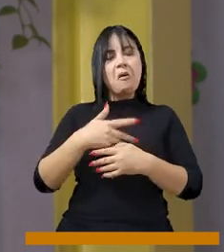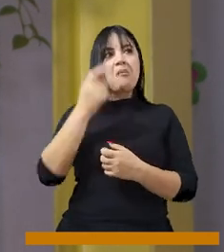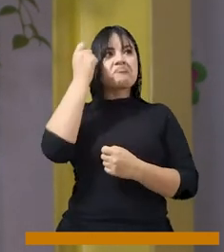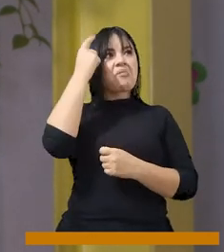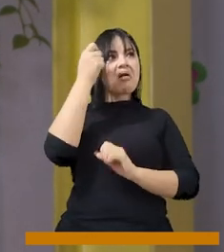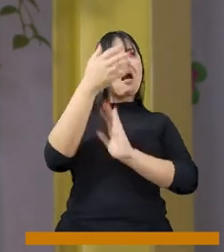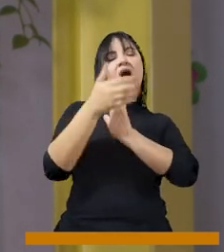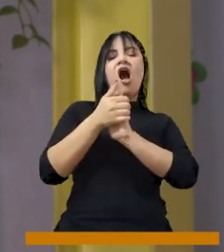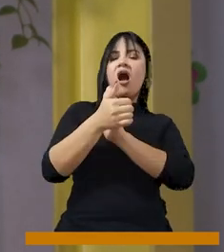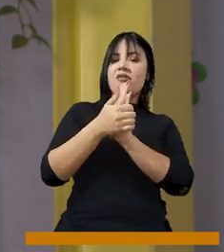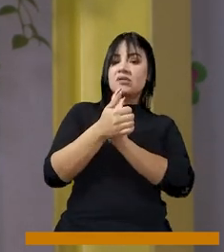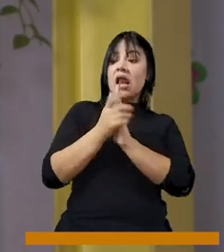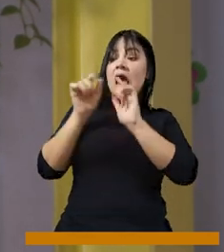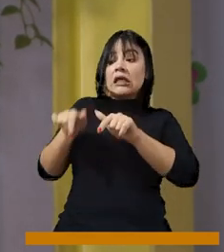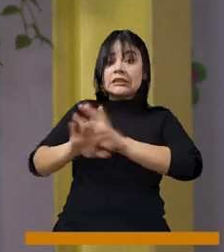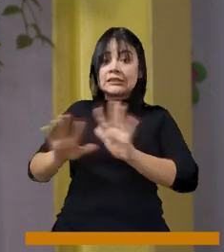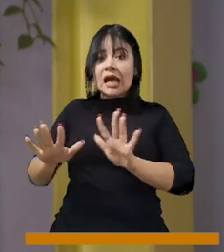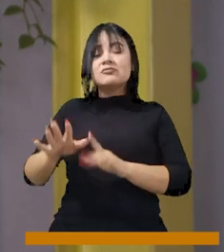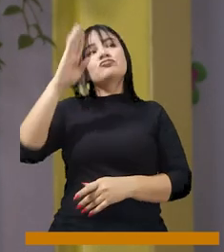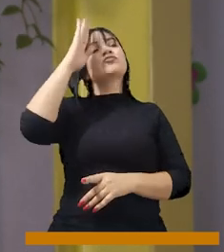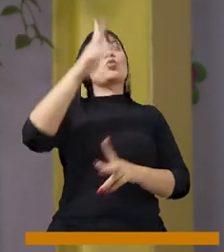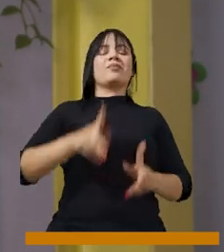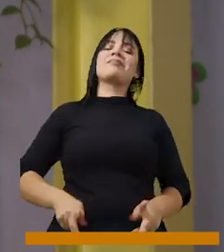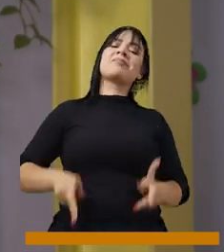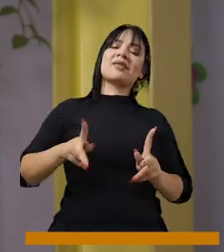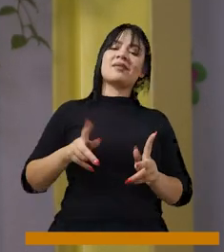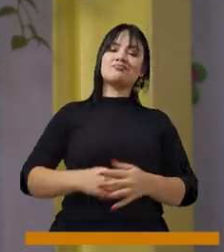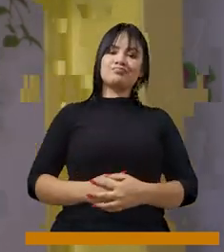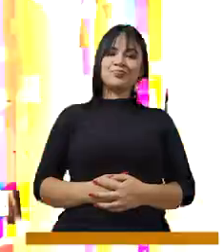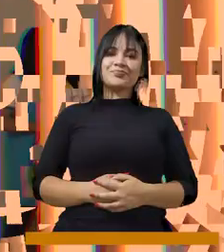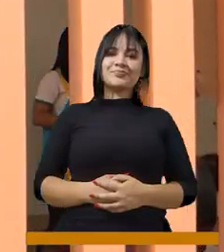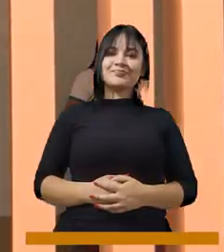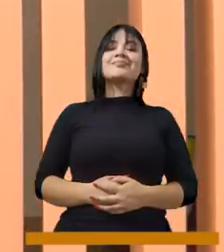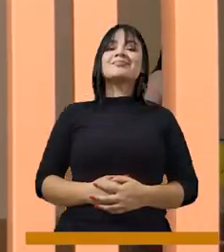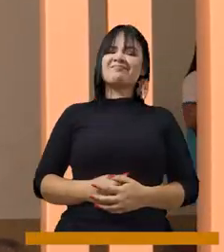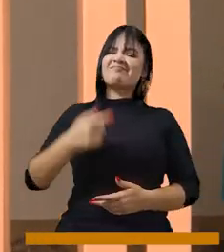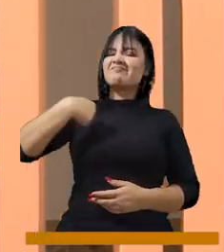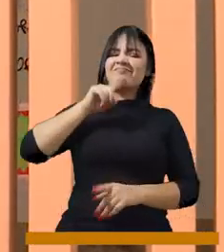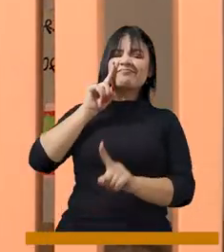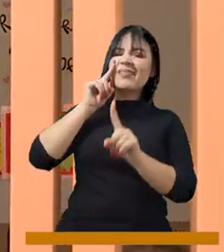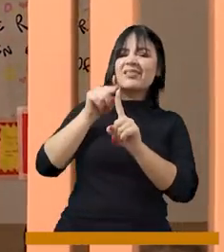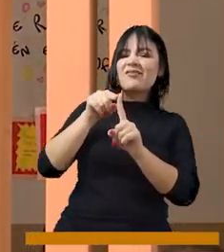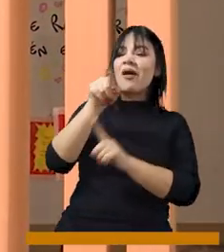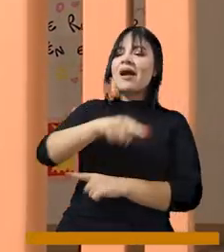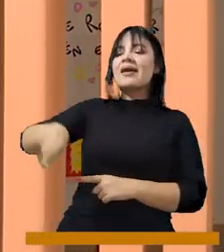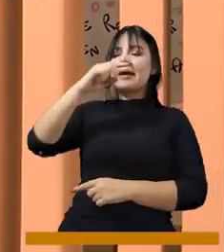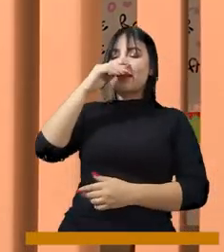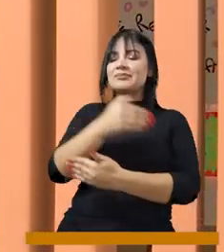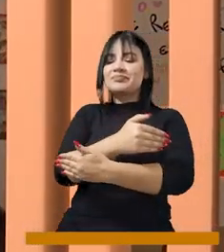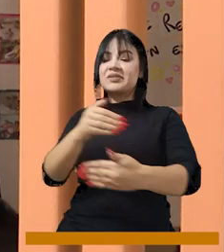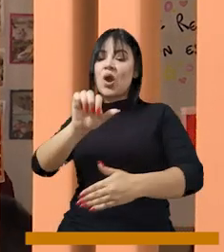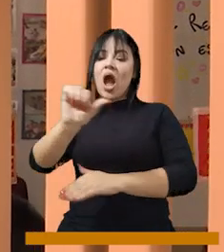permite adquirir nuevas habilidades, no solo para el momento, sino también para la vida. Nuestra causa siempre será la